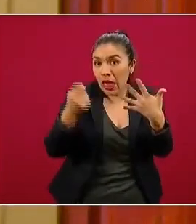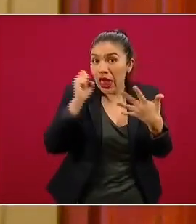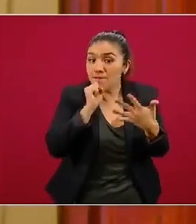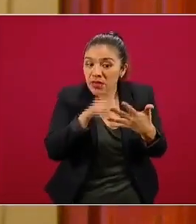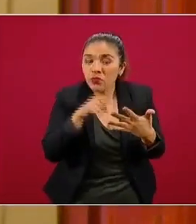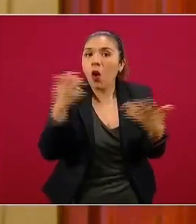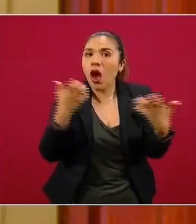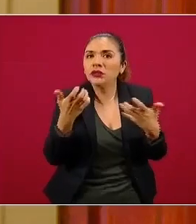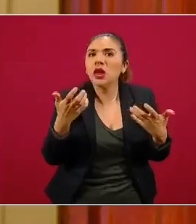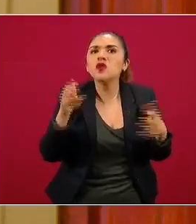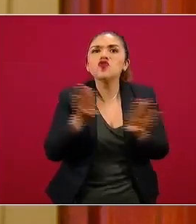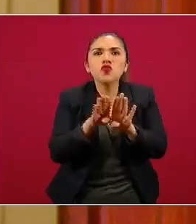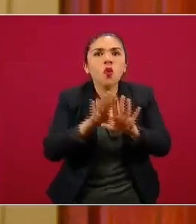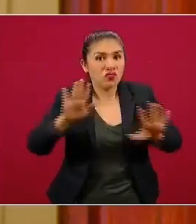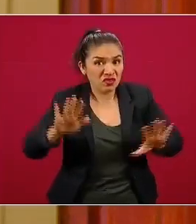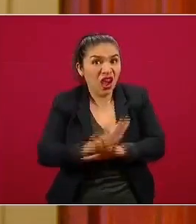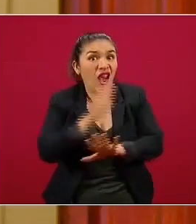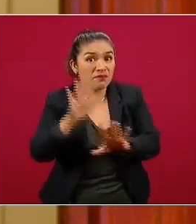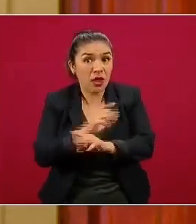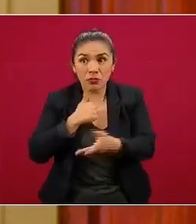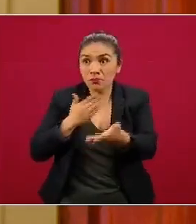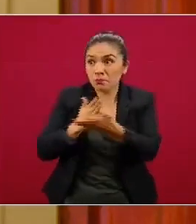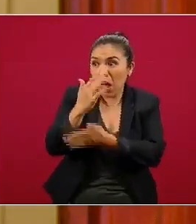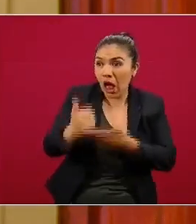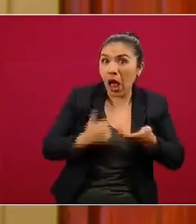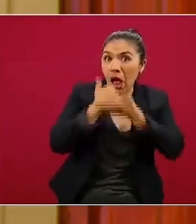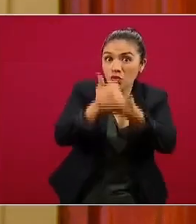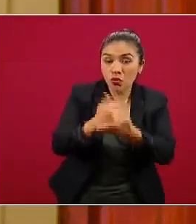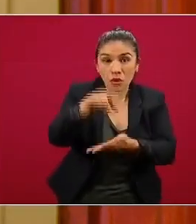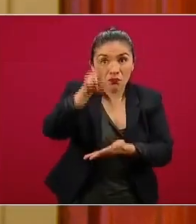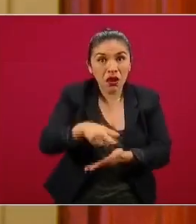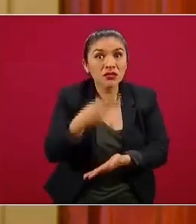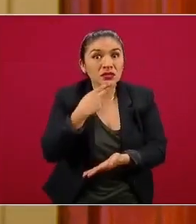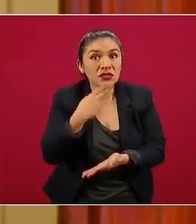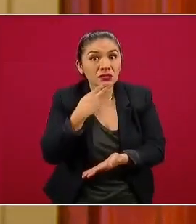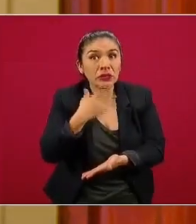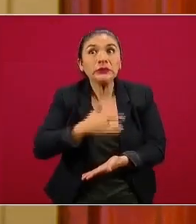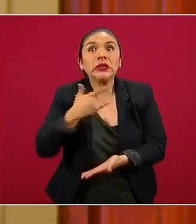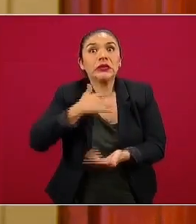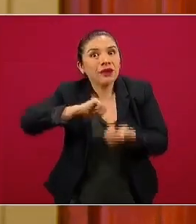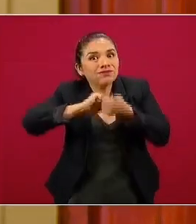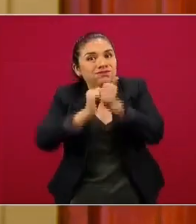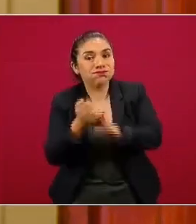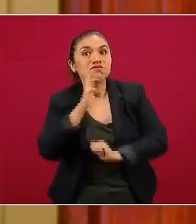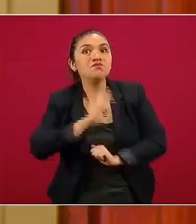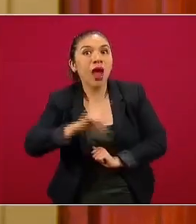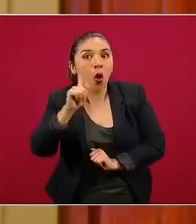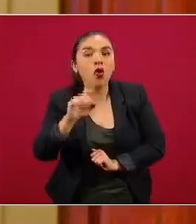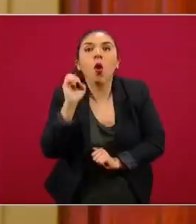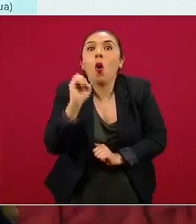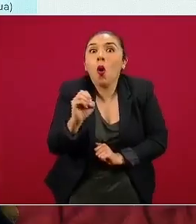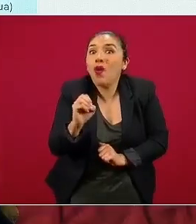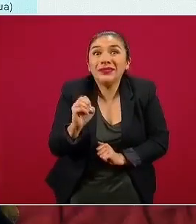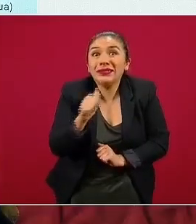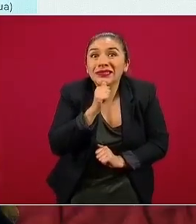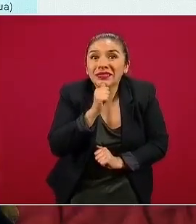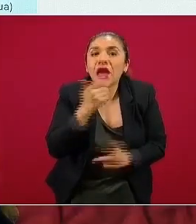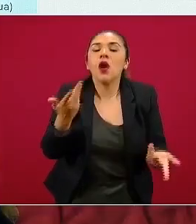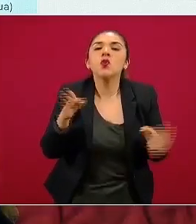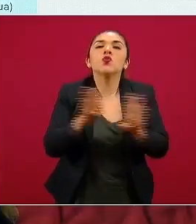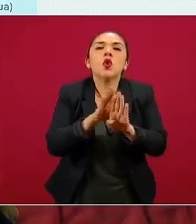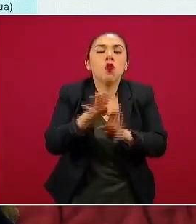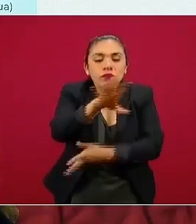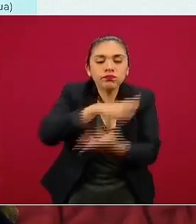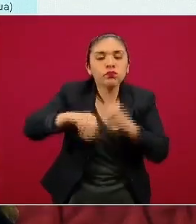se van comportando para ver si las intervenciones que se están realizando empiezan a surtir efecto inmediato, o en su caso, entonces, focalizar